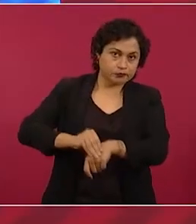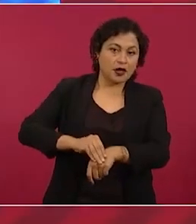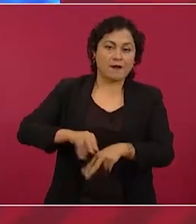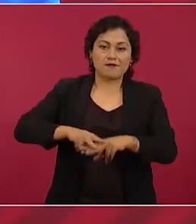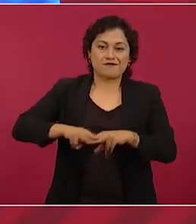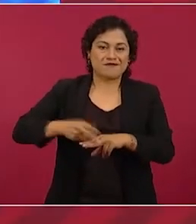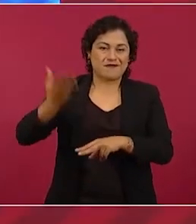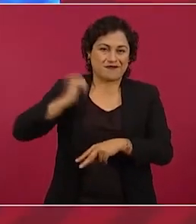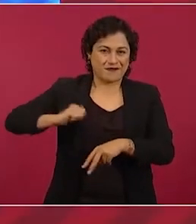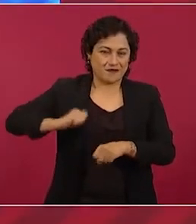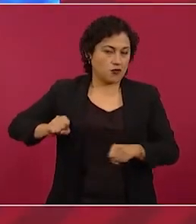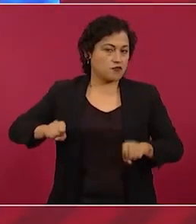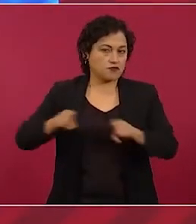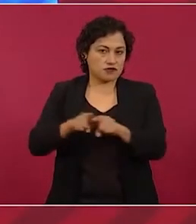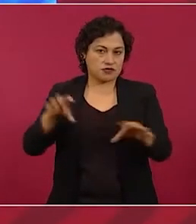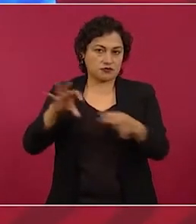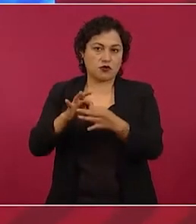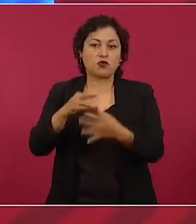cuestionan.